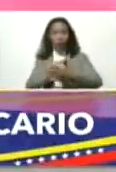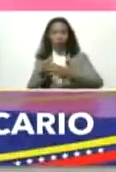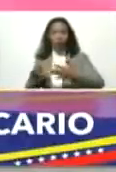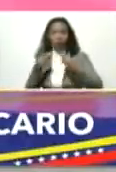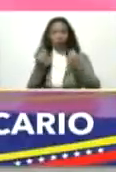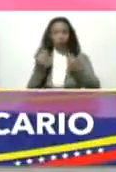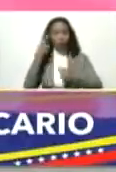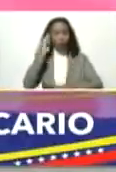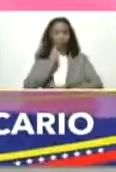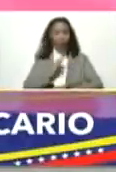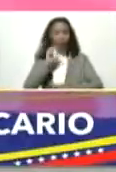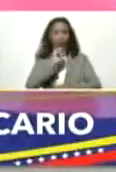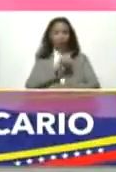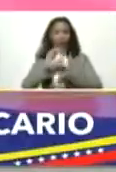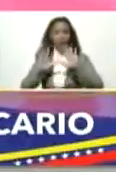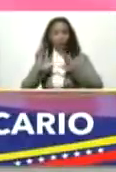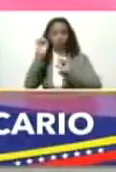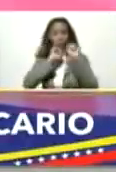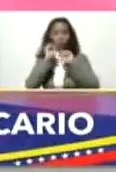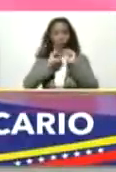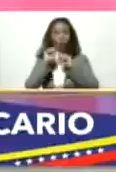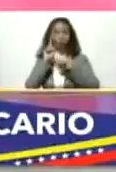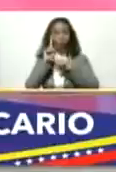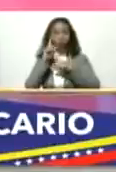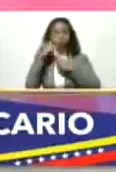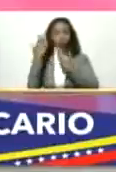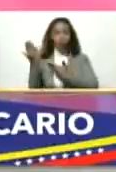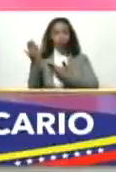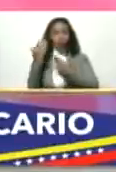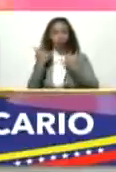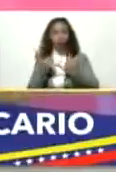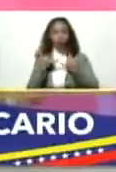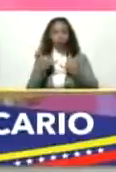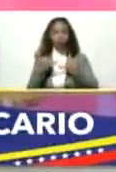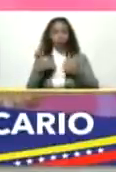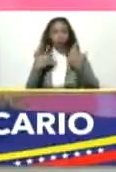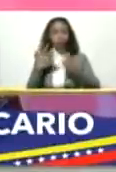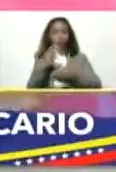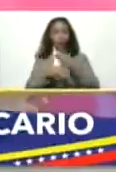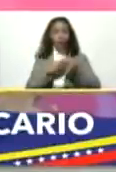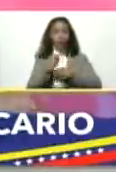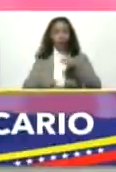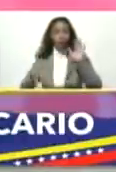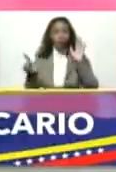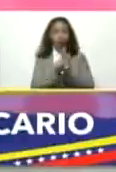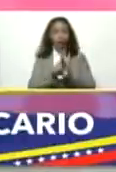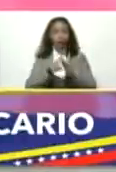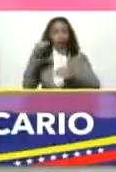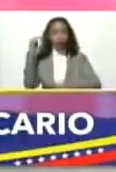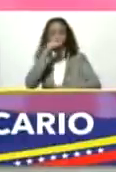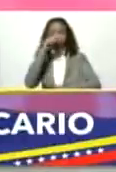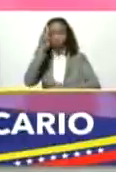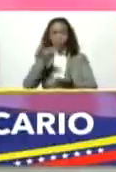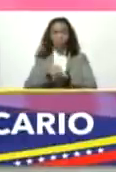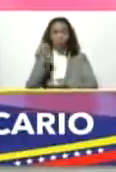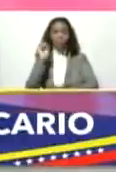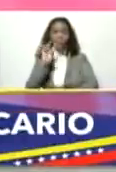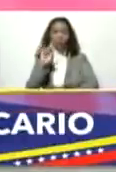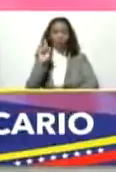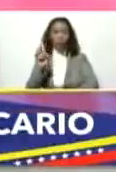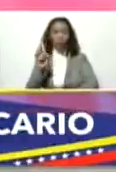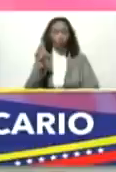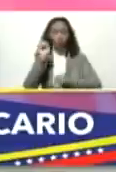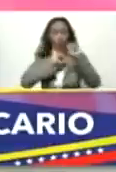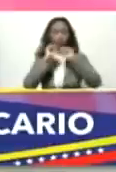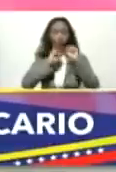bolivariana, los 18 motores. Uno de ellos es un motor reciente que se creó por ley en octubre del 2021, es el